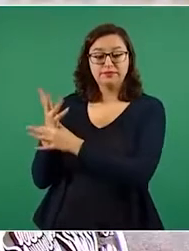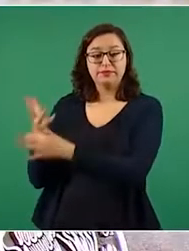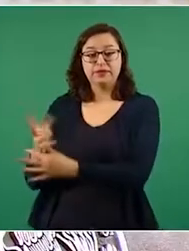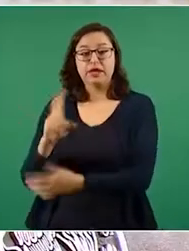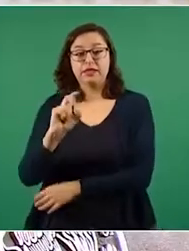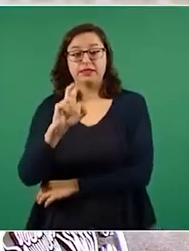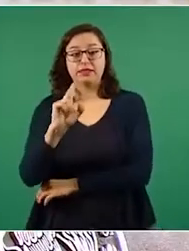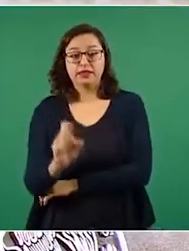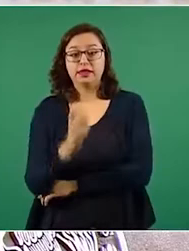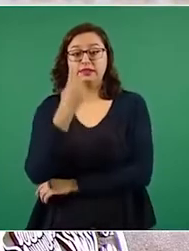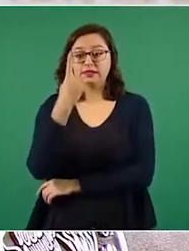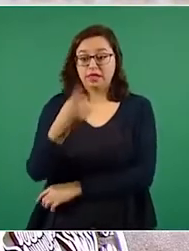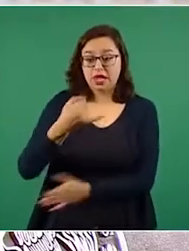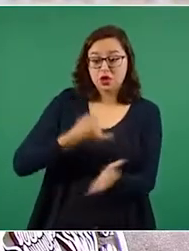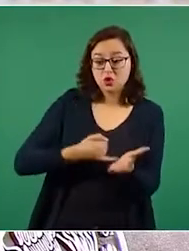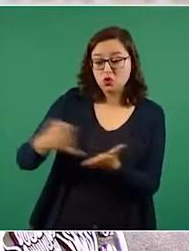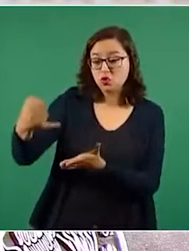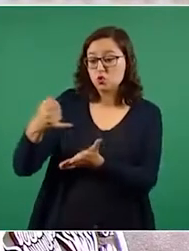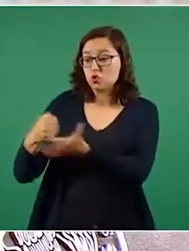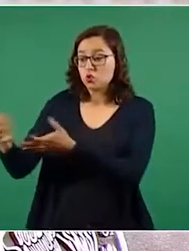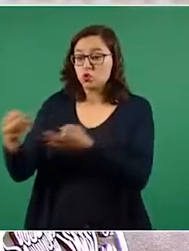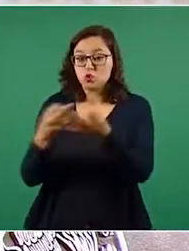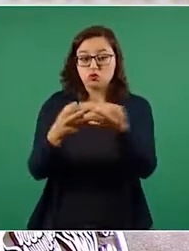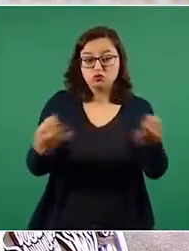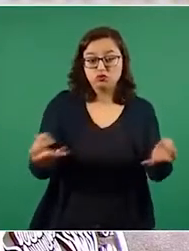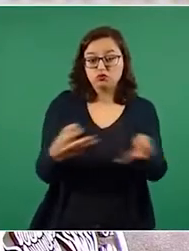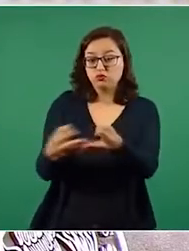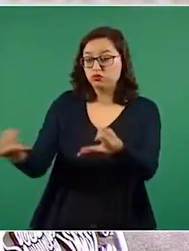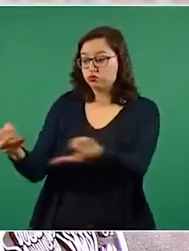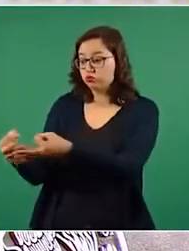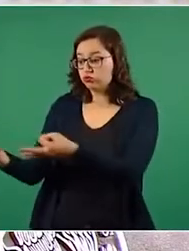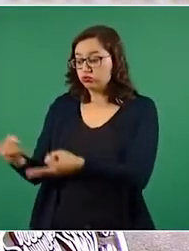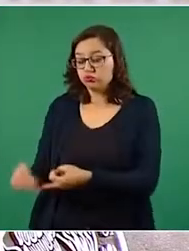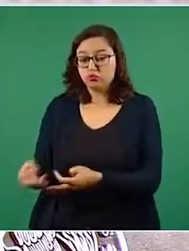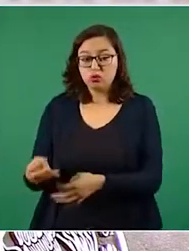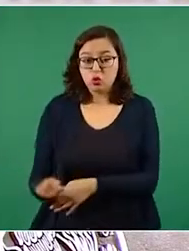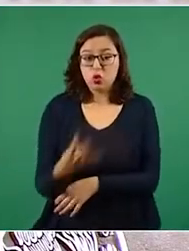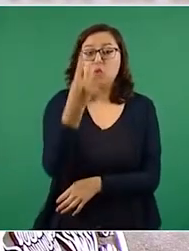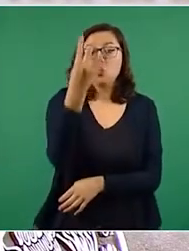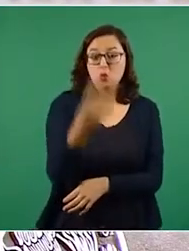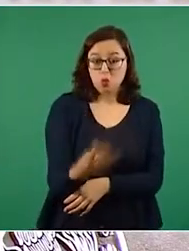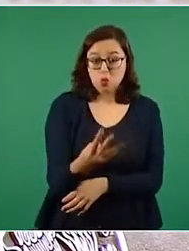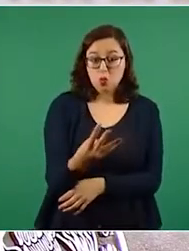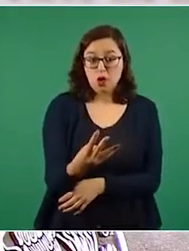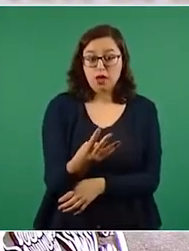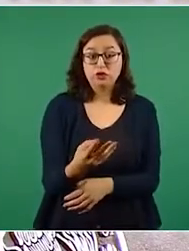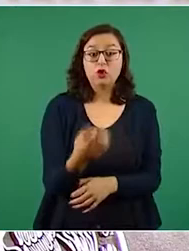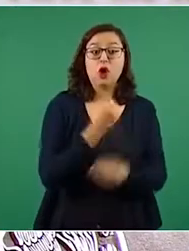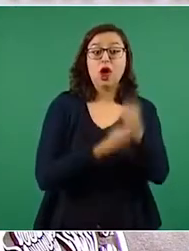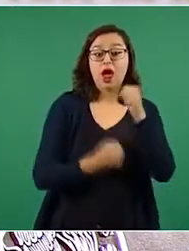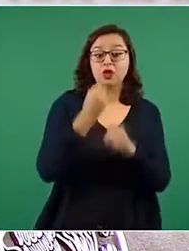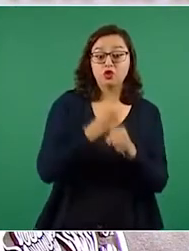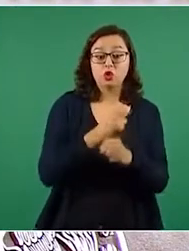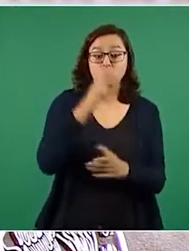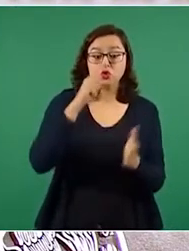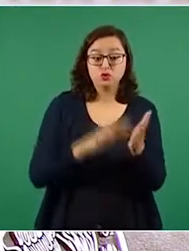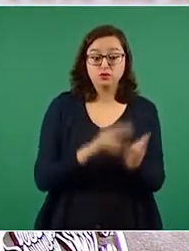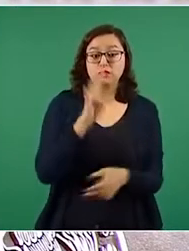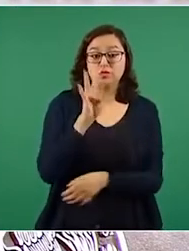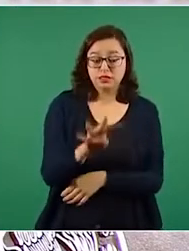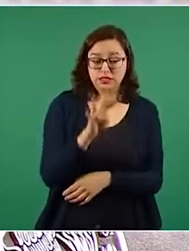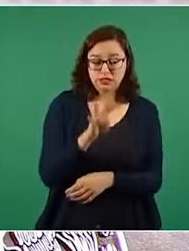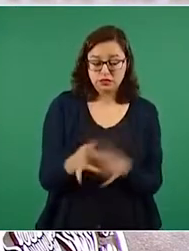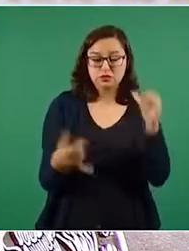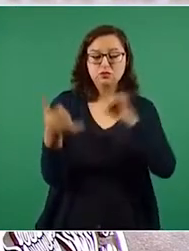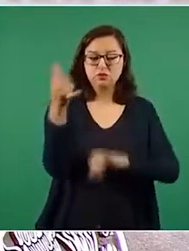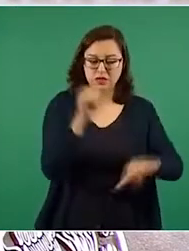militares con los que cuenta, cuatro adquirieron y emplearon glifosato en 2019 y diez más